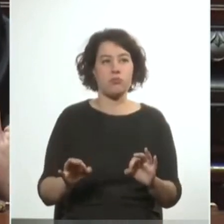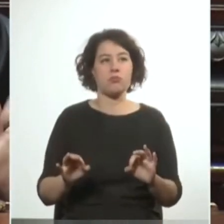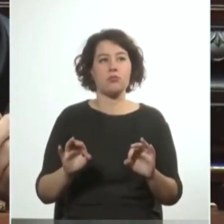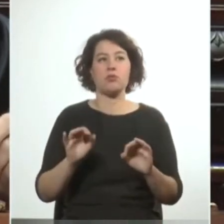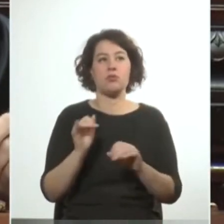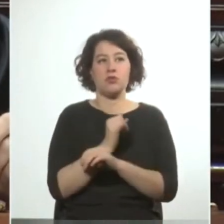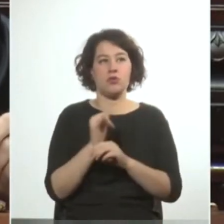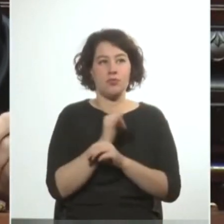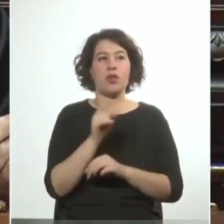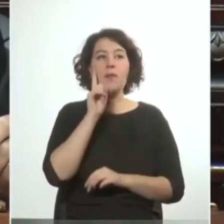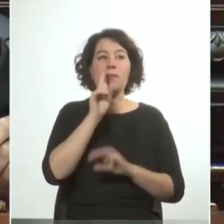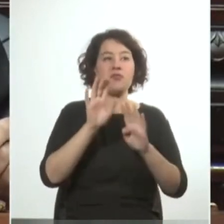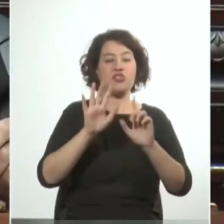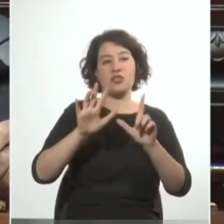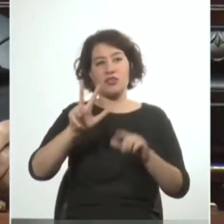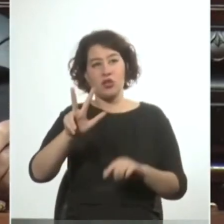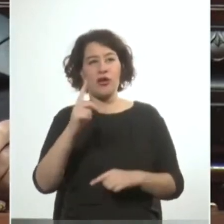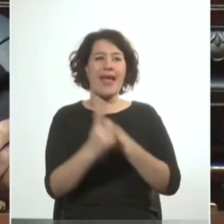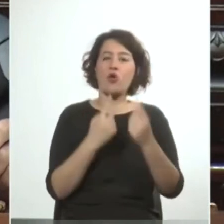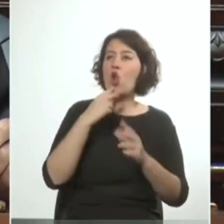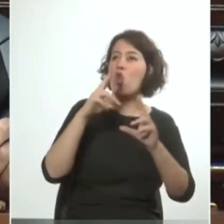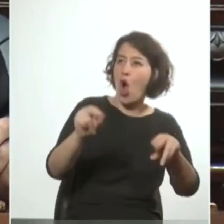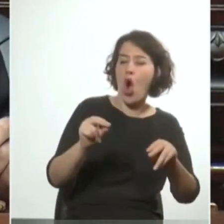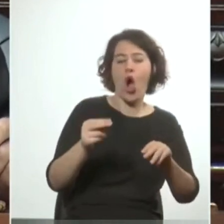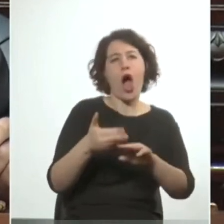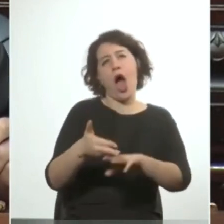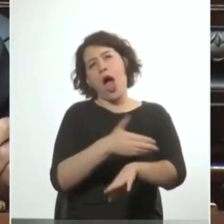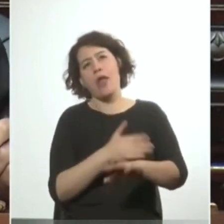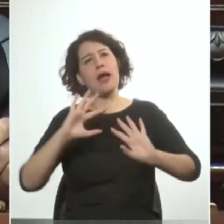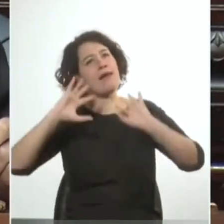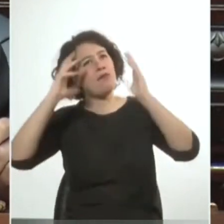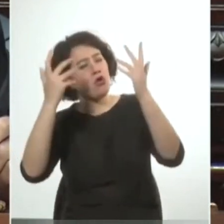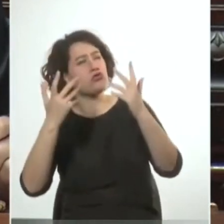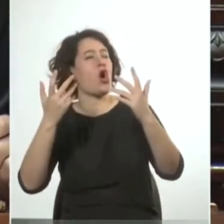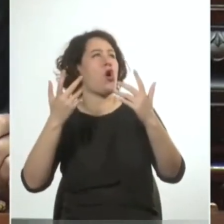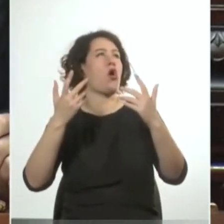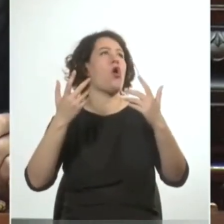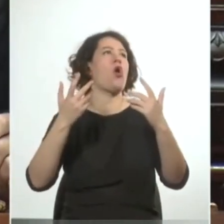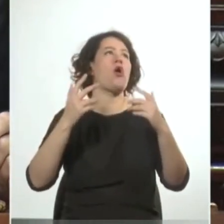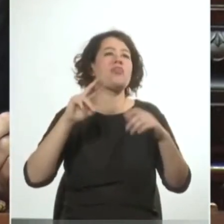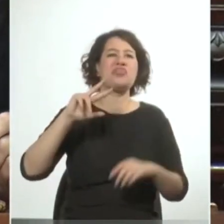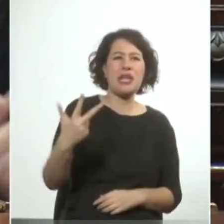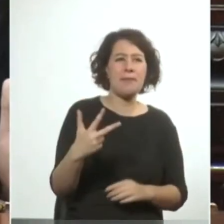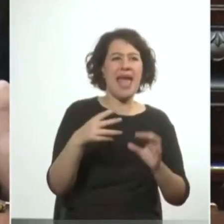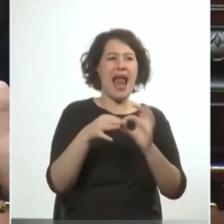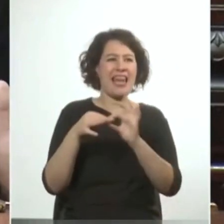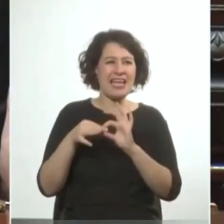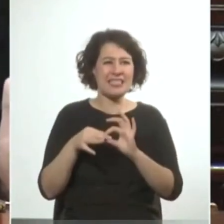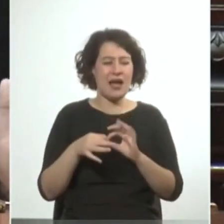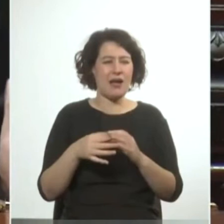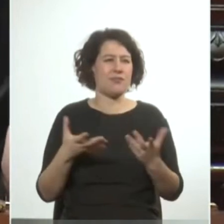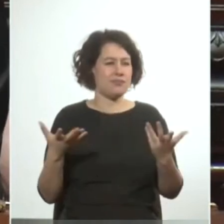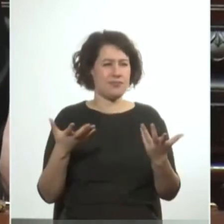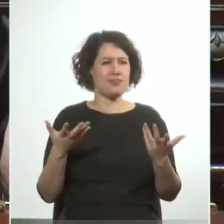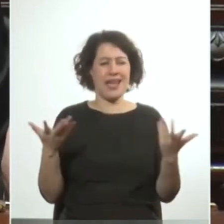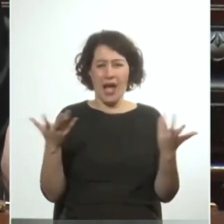institucional de 1973 y otros dirán que no que fue a partir de la revolución de la triple alianza ahora